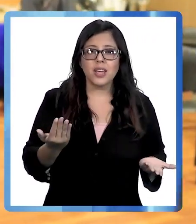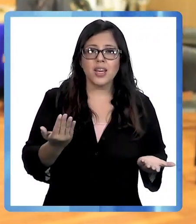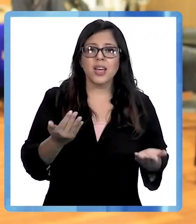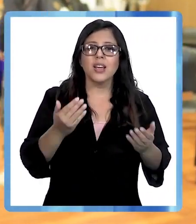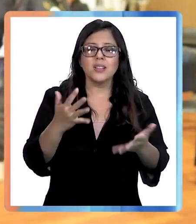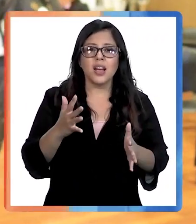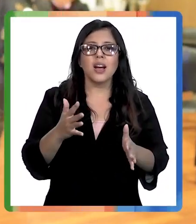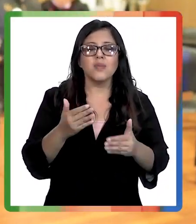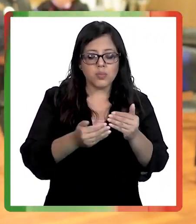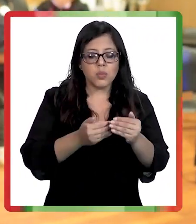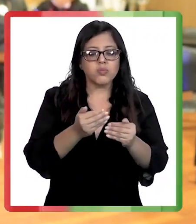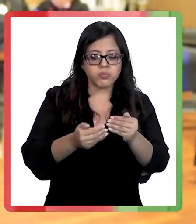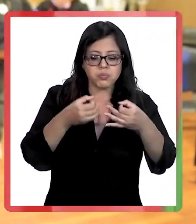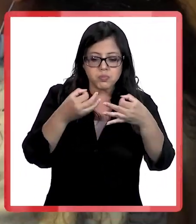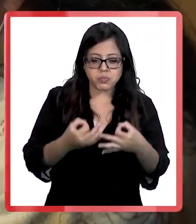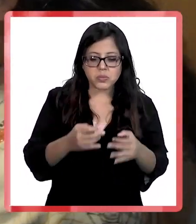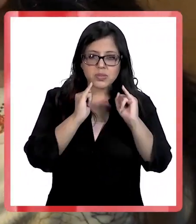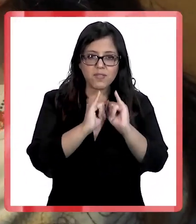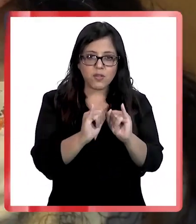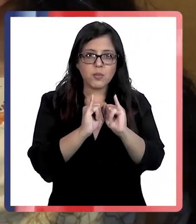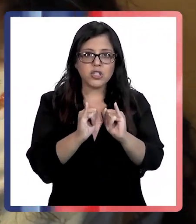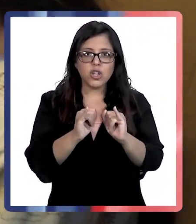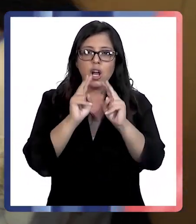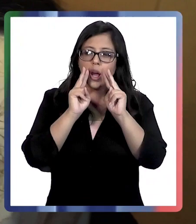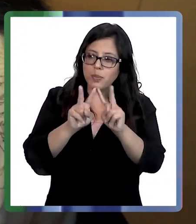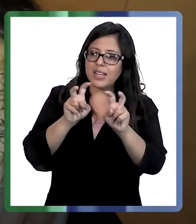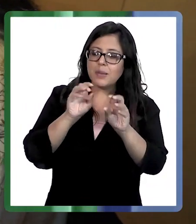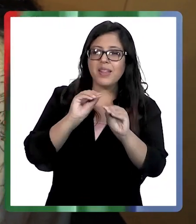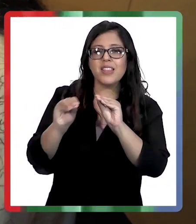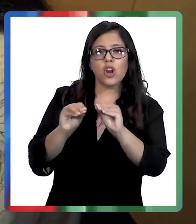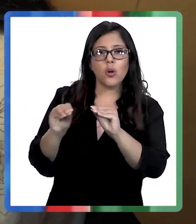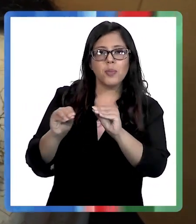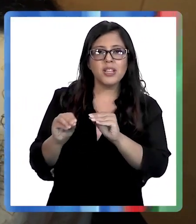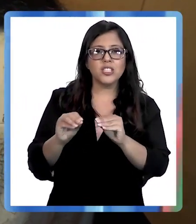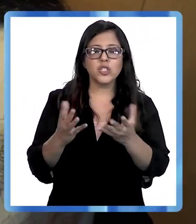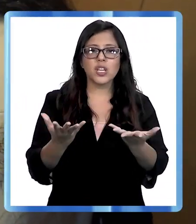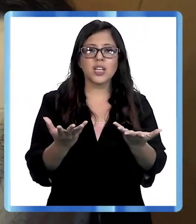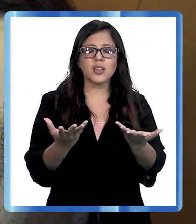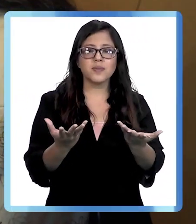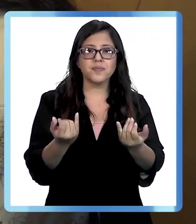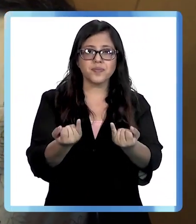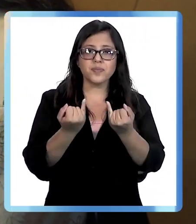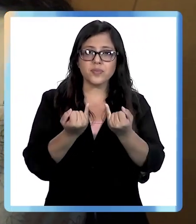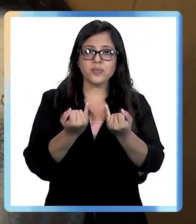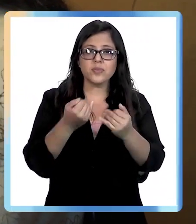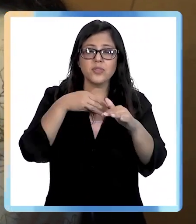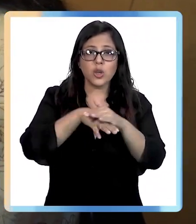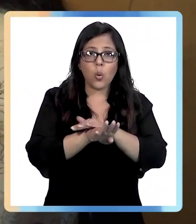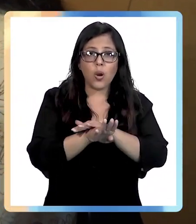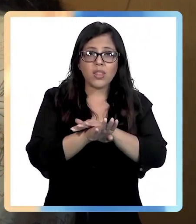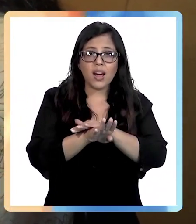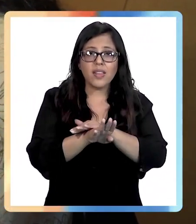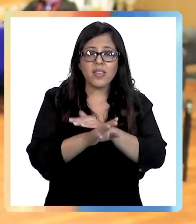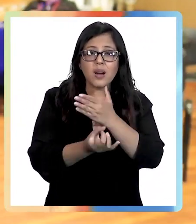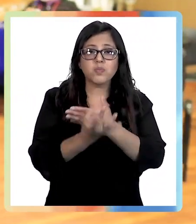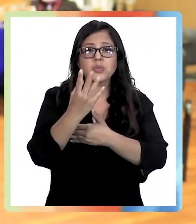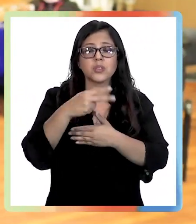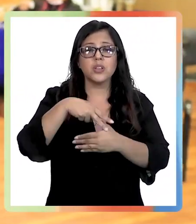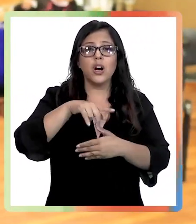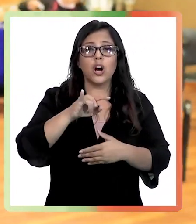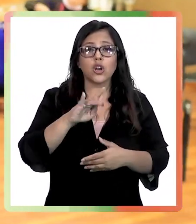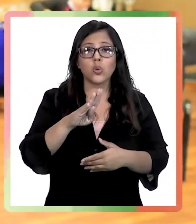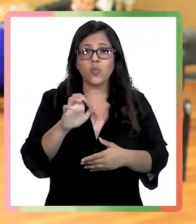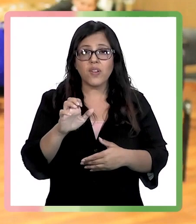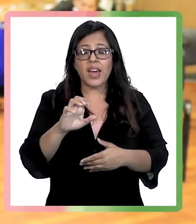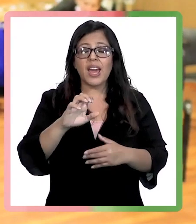que también poder procesar esa información. Ver la recomendación de mantener su información respaldada en la nube a